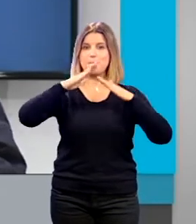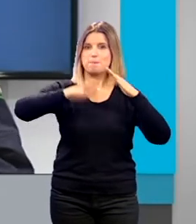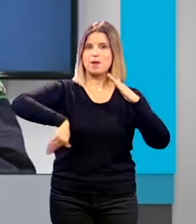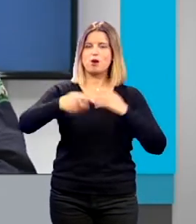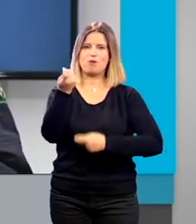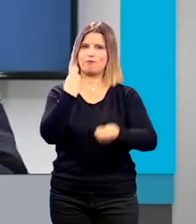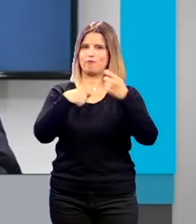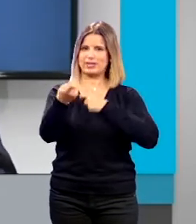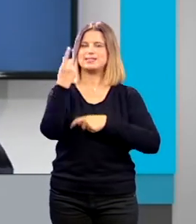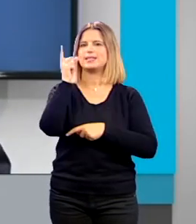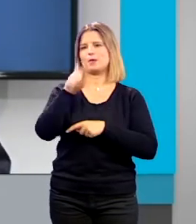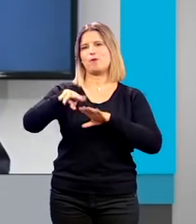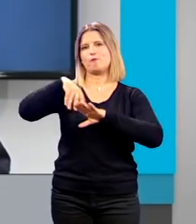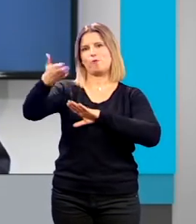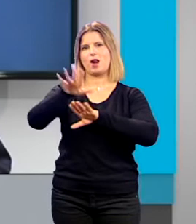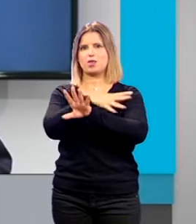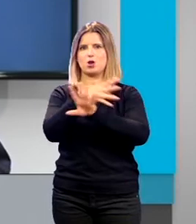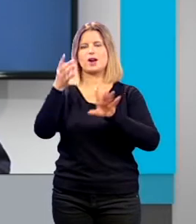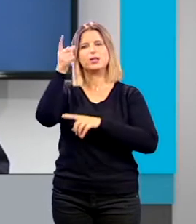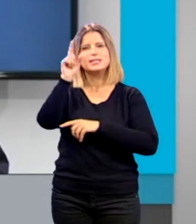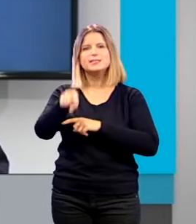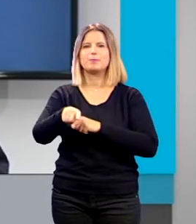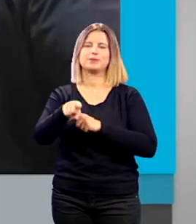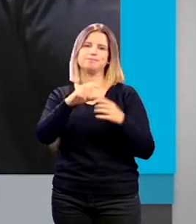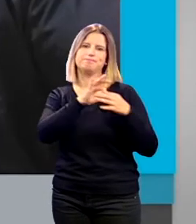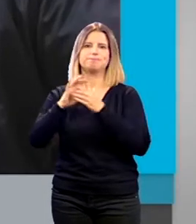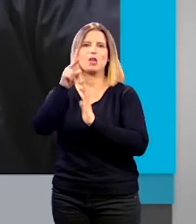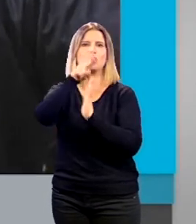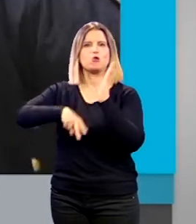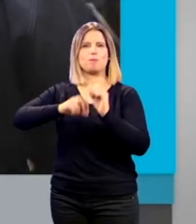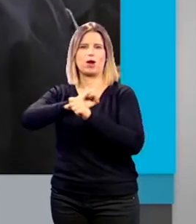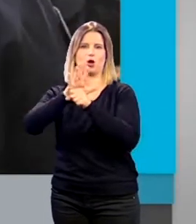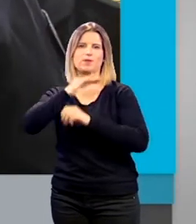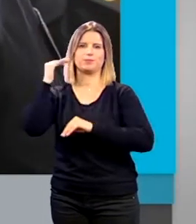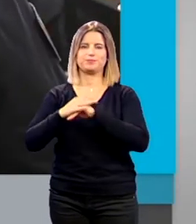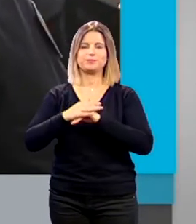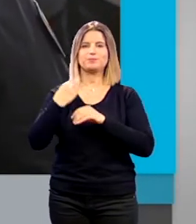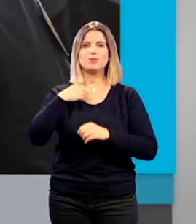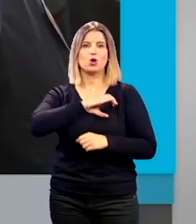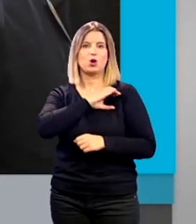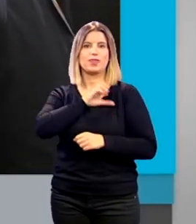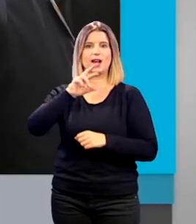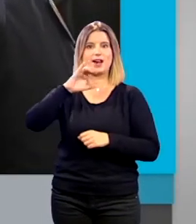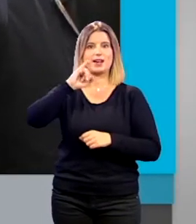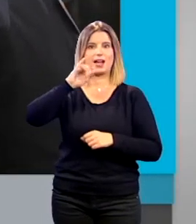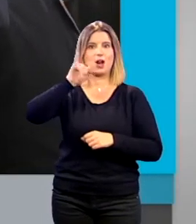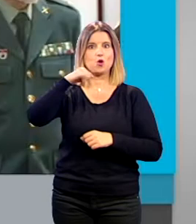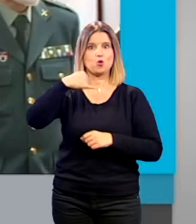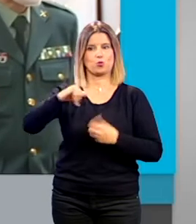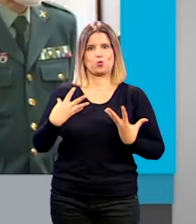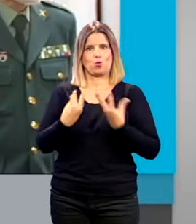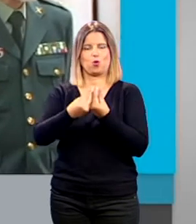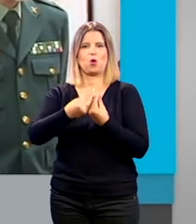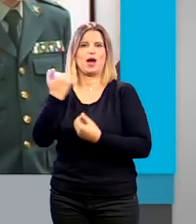y sobre todo, hacerlo compatible con las normas epidemiológicas del COVID-19. La Contejal de Movilidad, Raquel Ruz, acompañada por el superintendente jefe de la